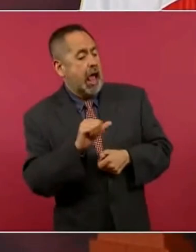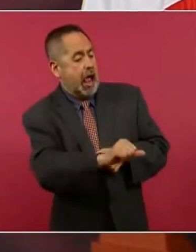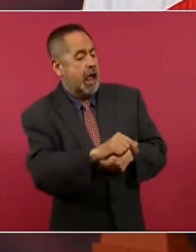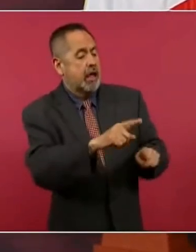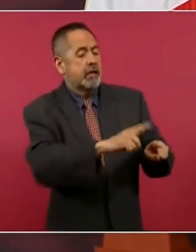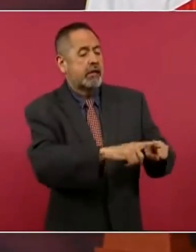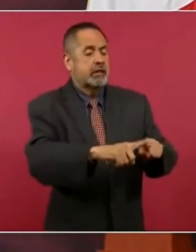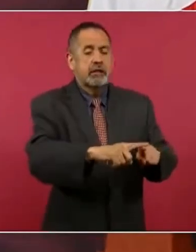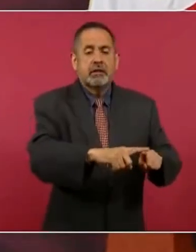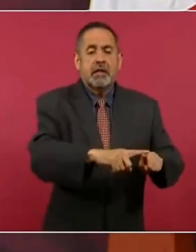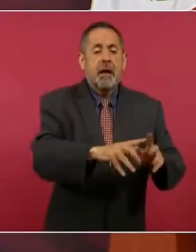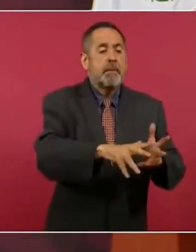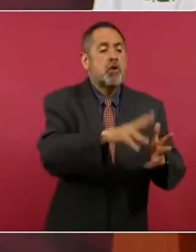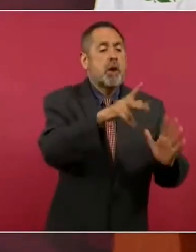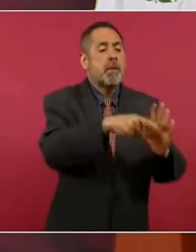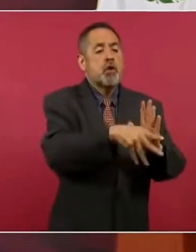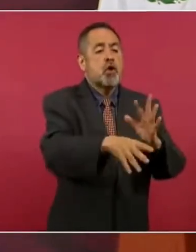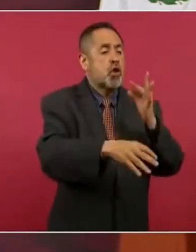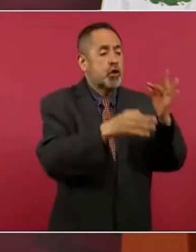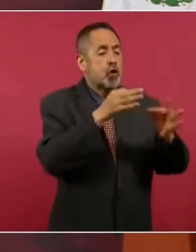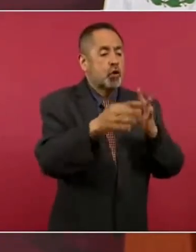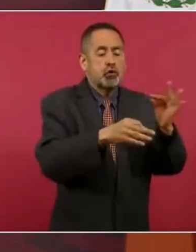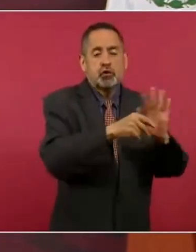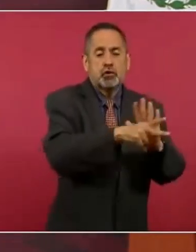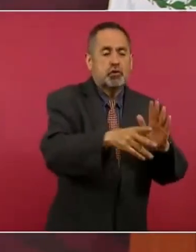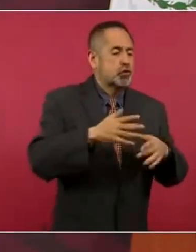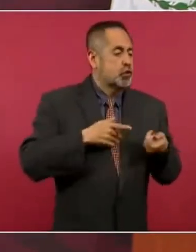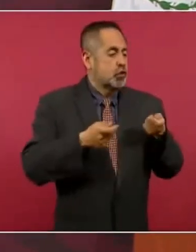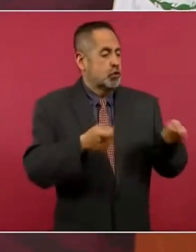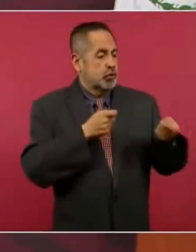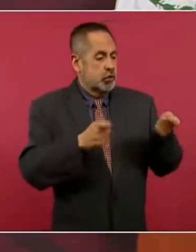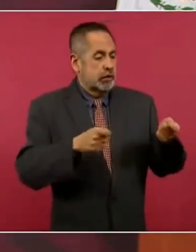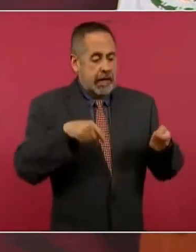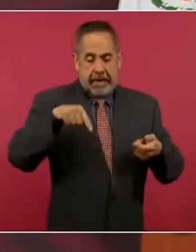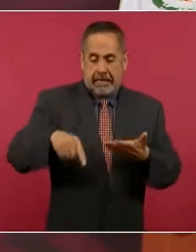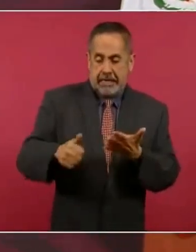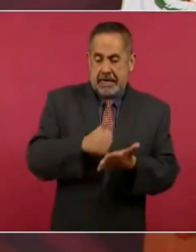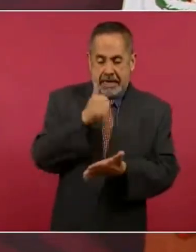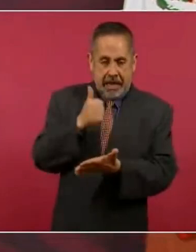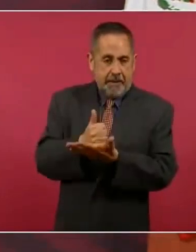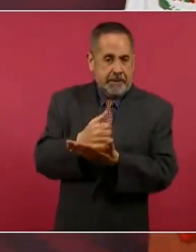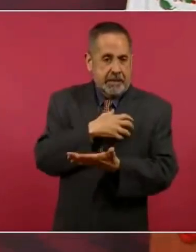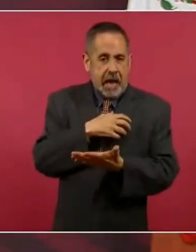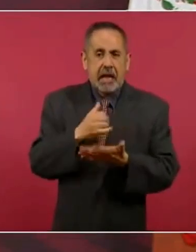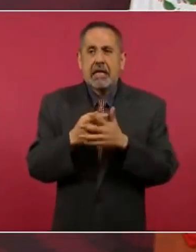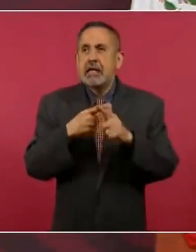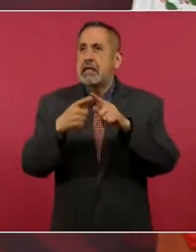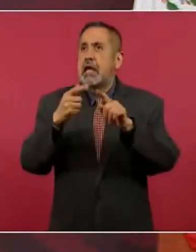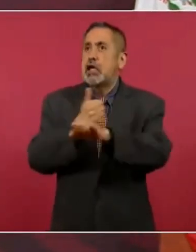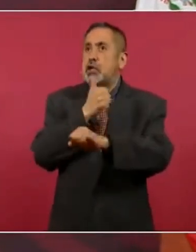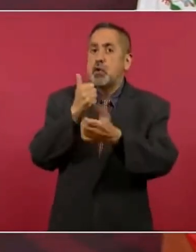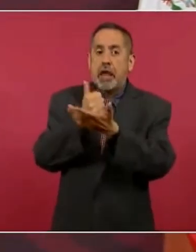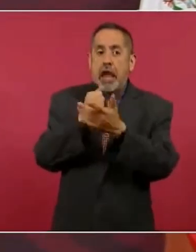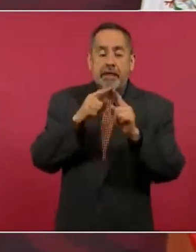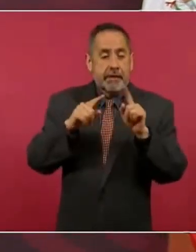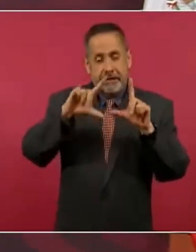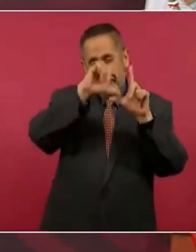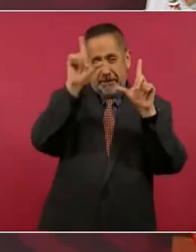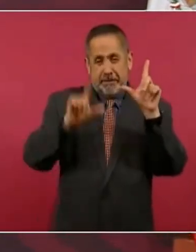de la mayoría de los periódicos en la capital y en las principales ciudades del país